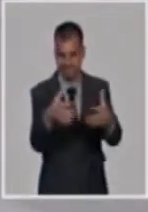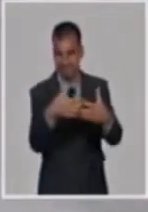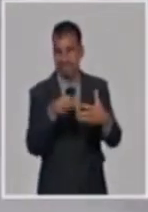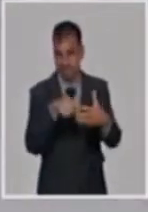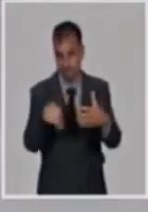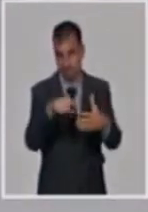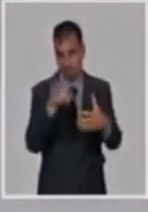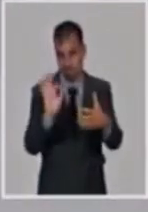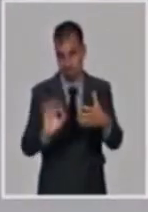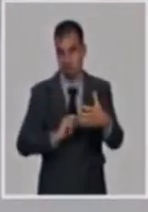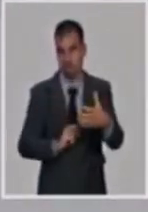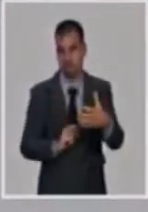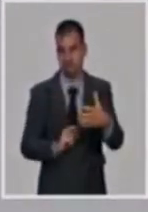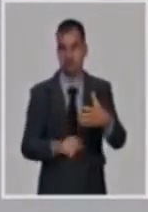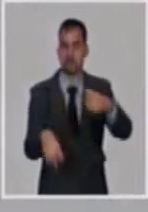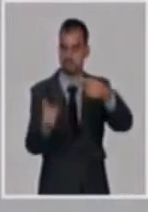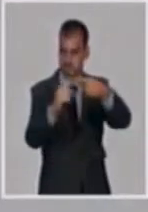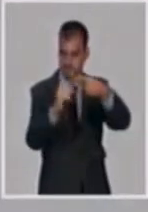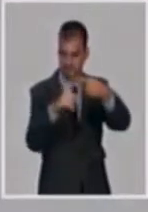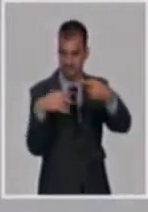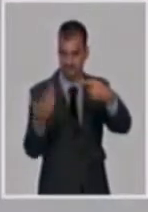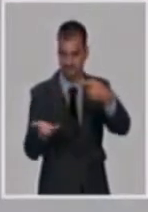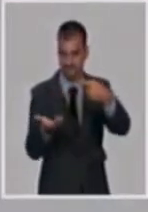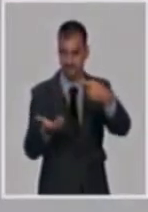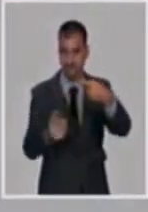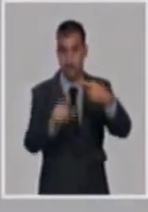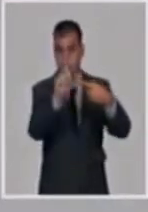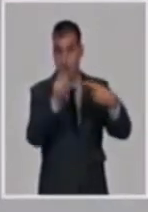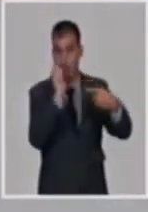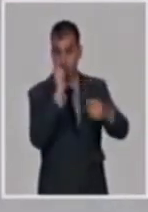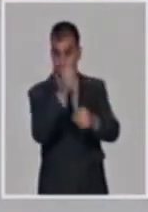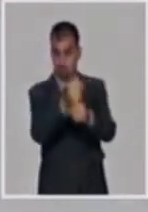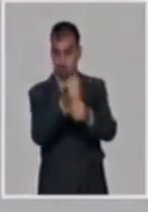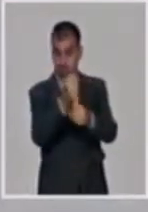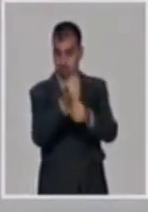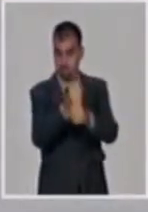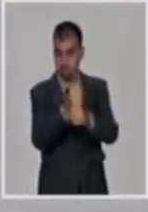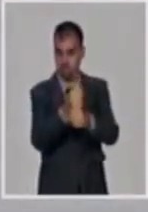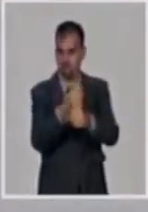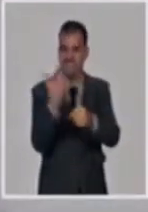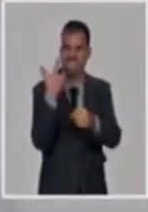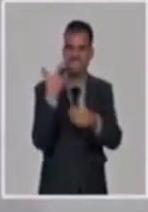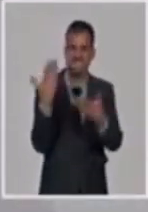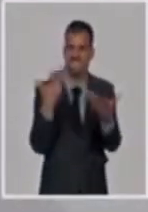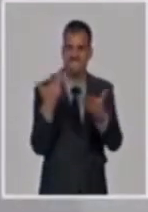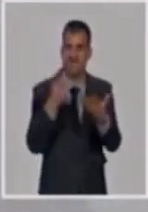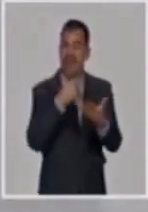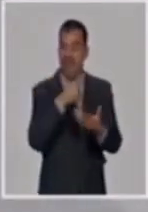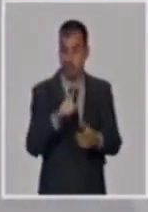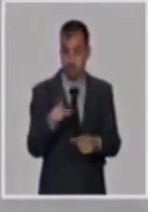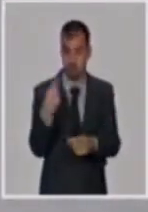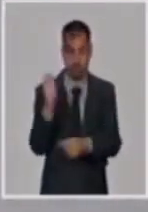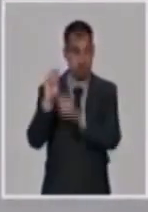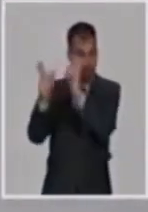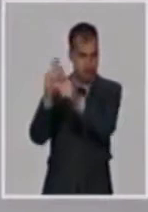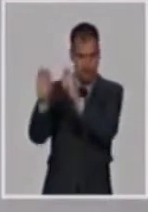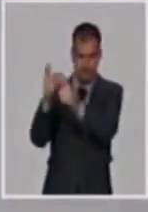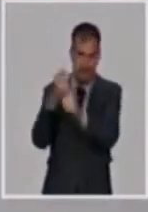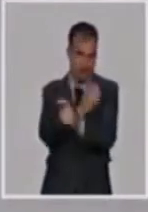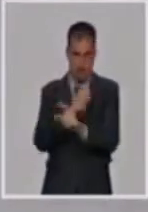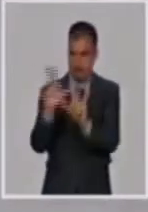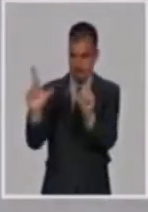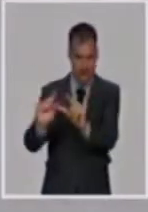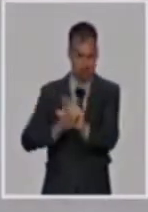En primer lugar, que el productor reciba las señales del mercado. Si estamos potenciando una sustitución de importaciones,